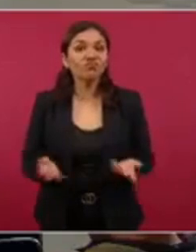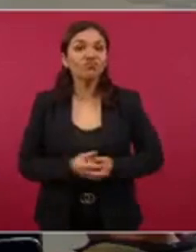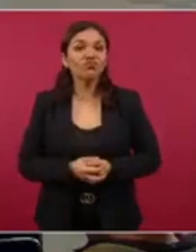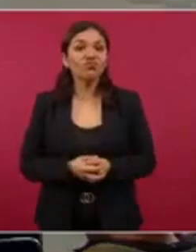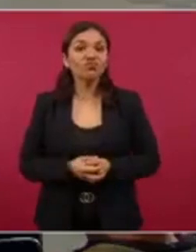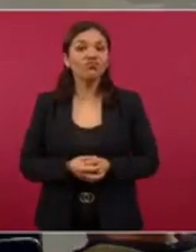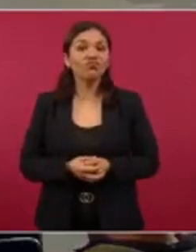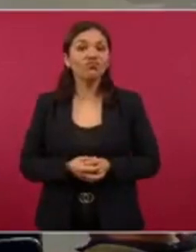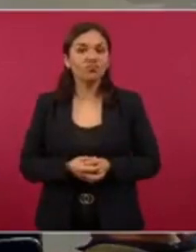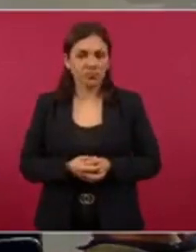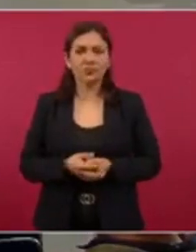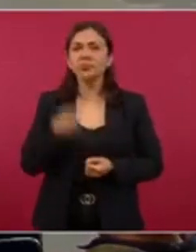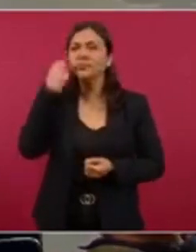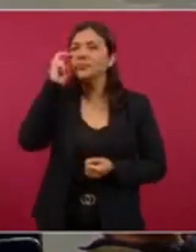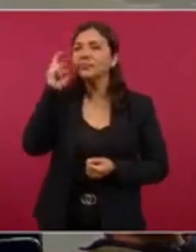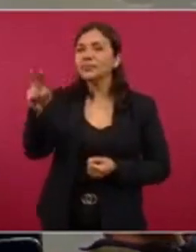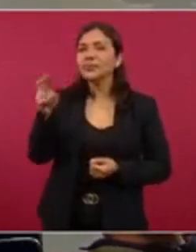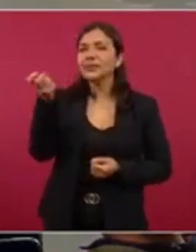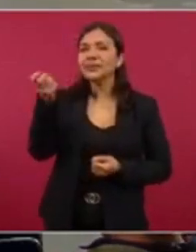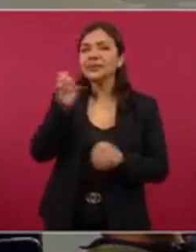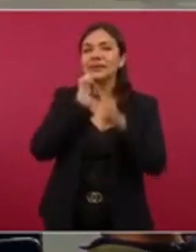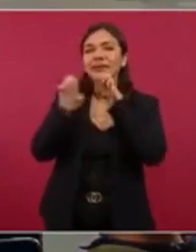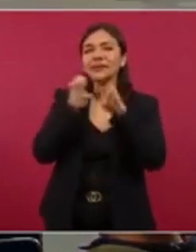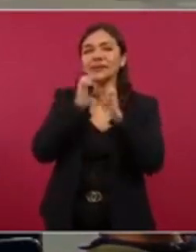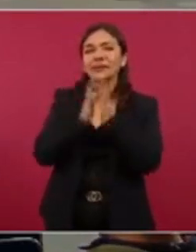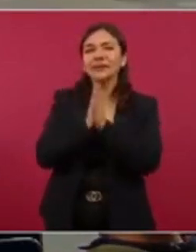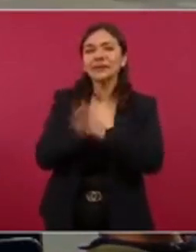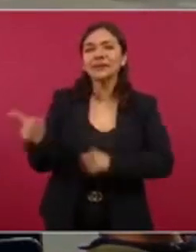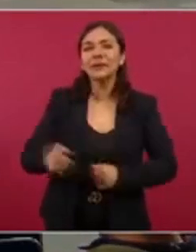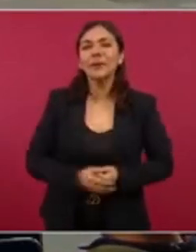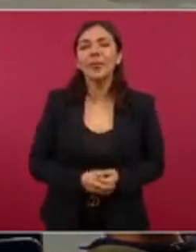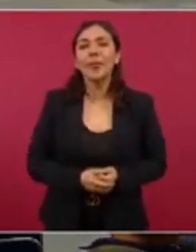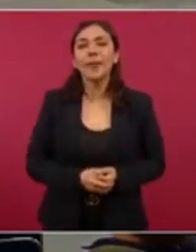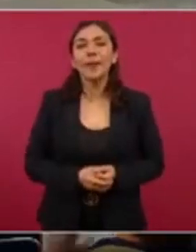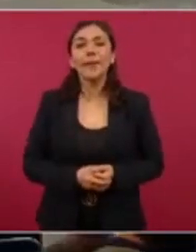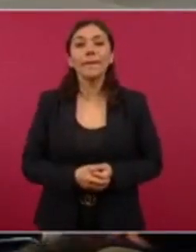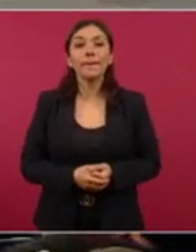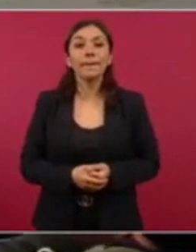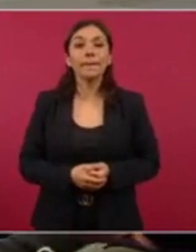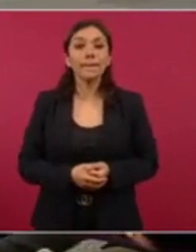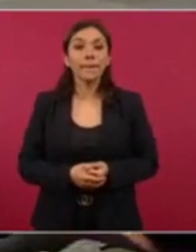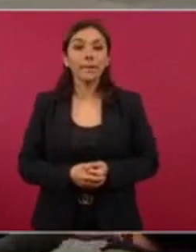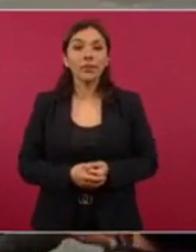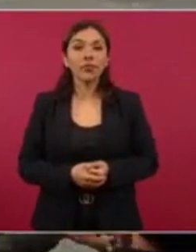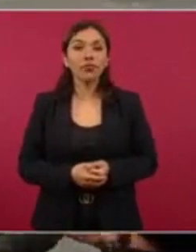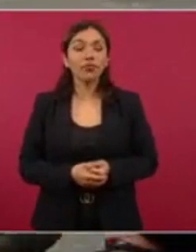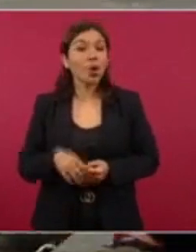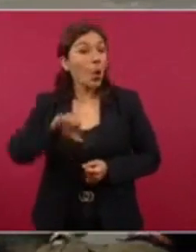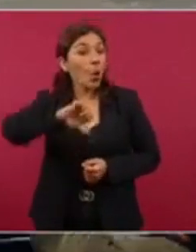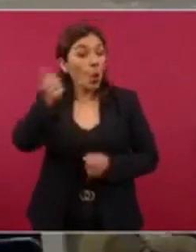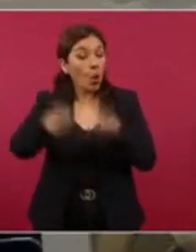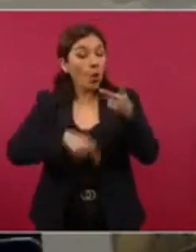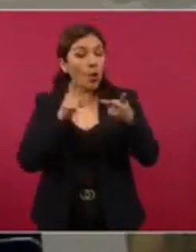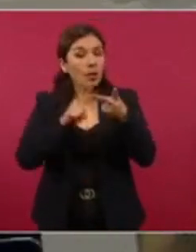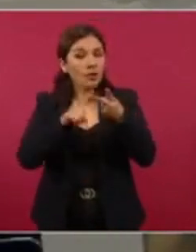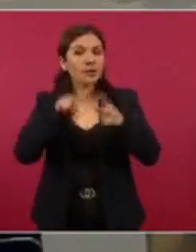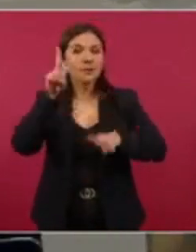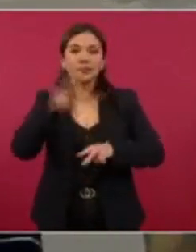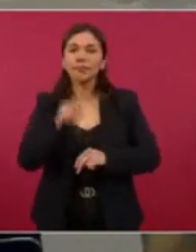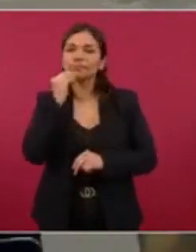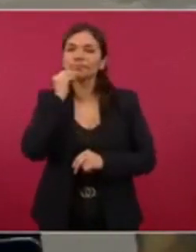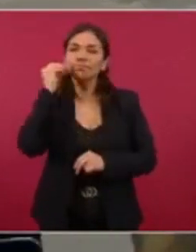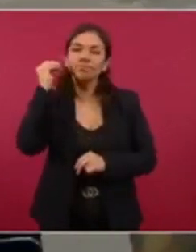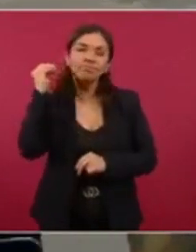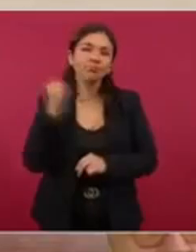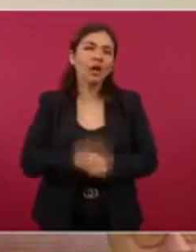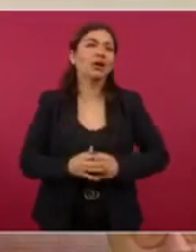A ver, la entrevista, a ver, primero. Pero la otra es muy buena, porque es un embajador.